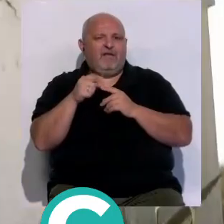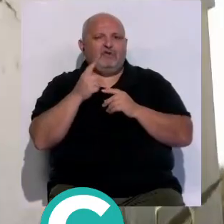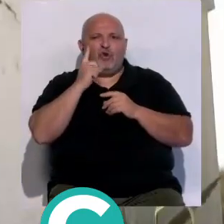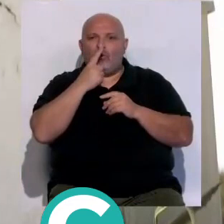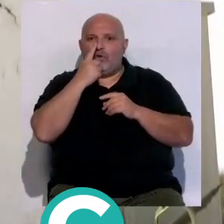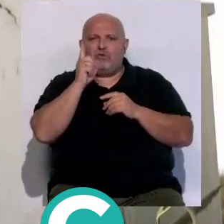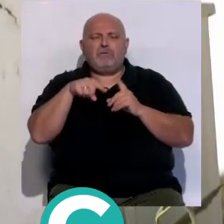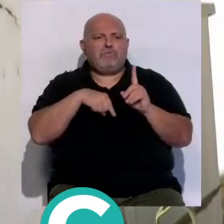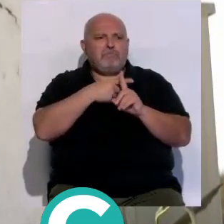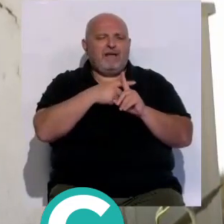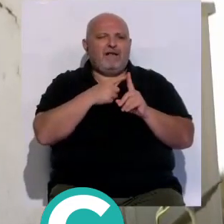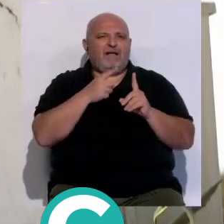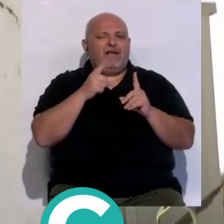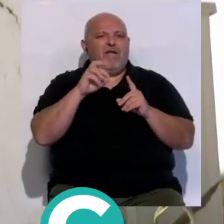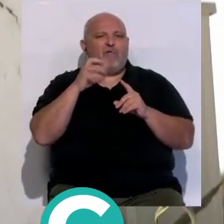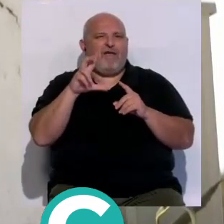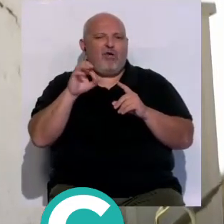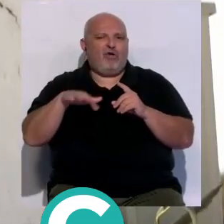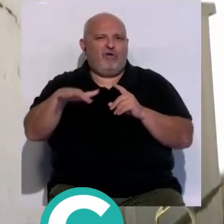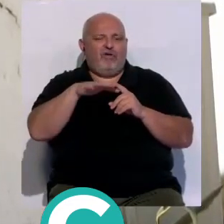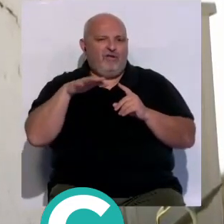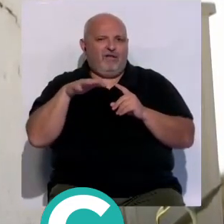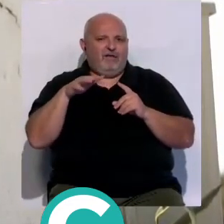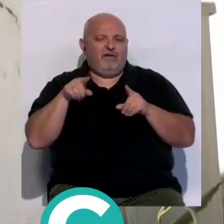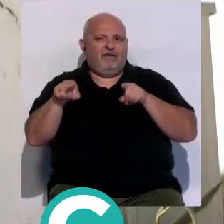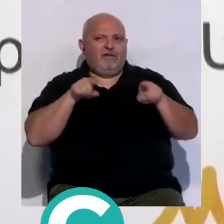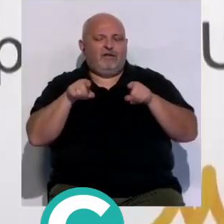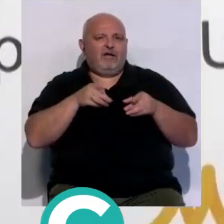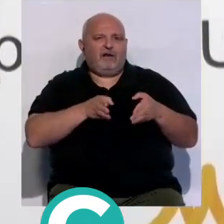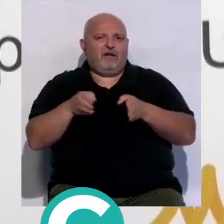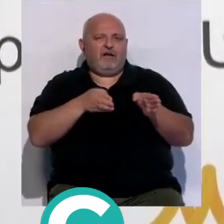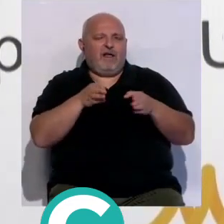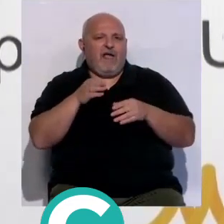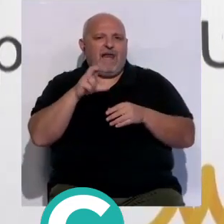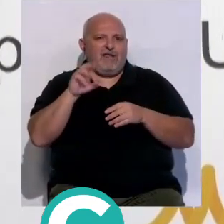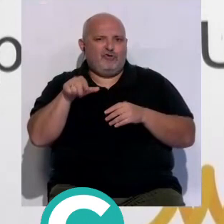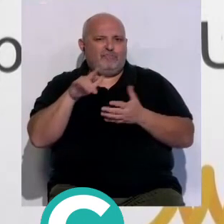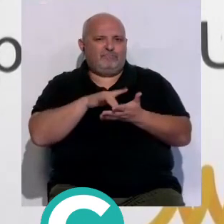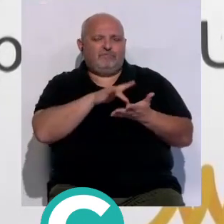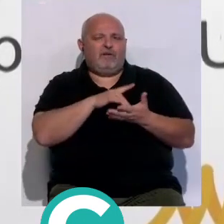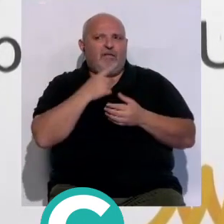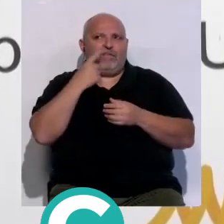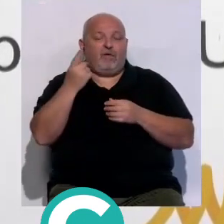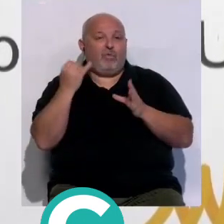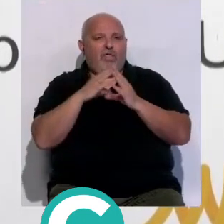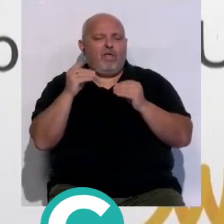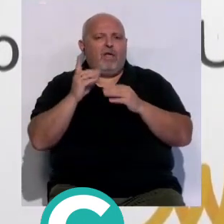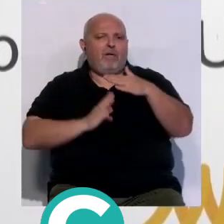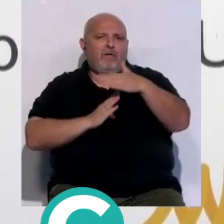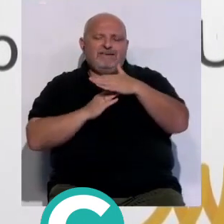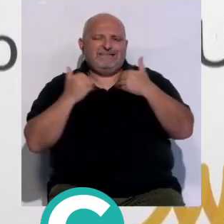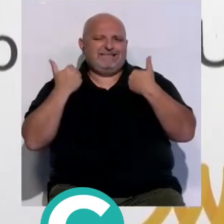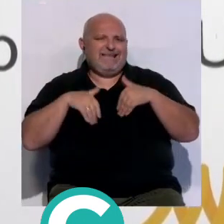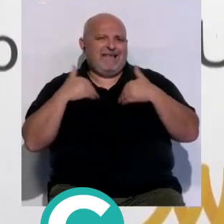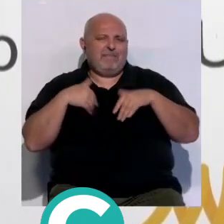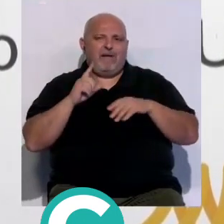cortaduras sino también en los tramos de Urobelo en el Parque de la Breña o en su recorrido por el río Arillo reclaman a la Junta que paralicen los